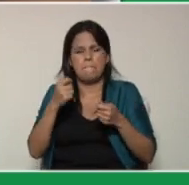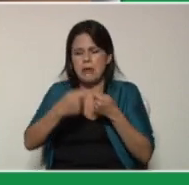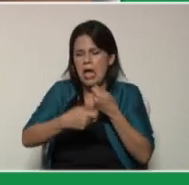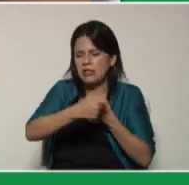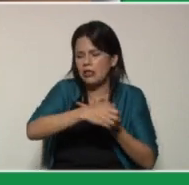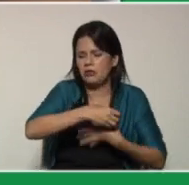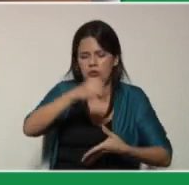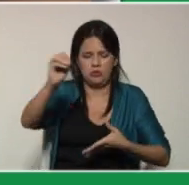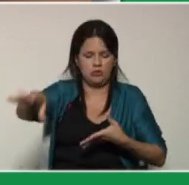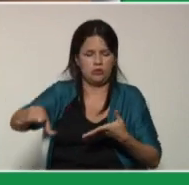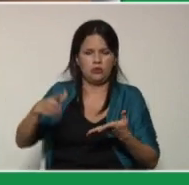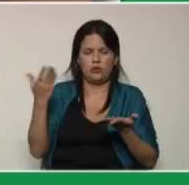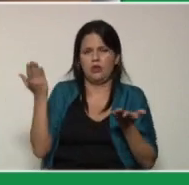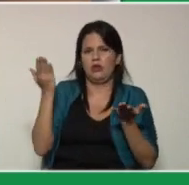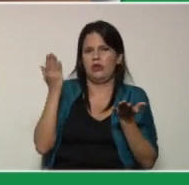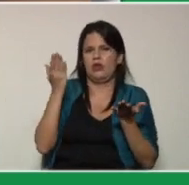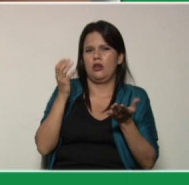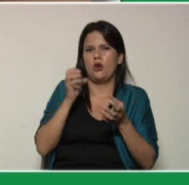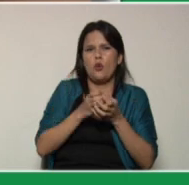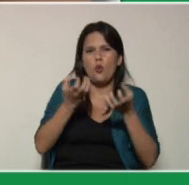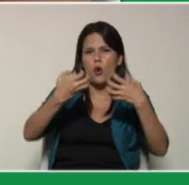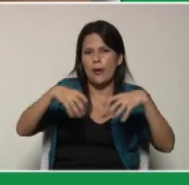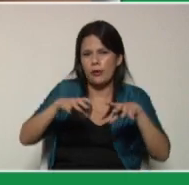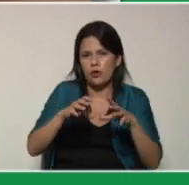y cáscaras de huevo.